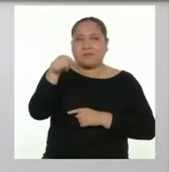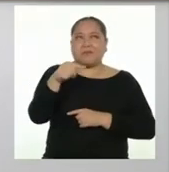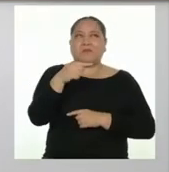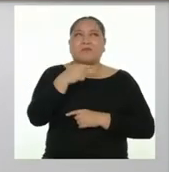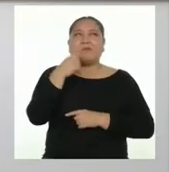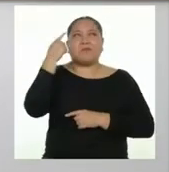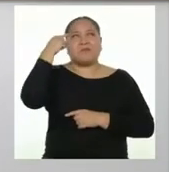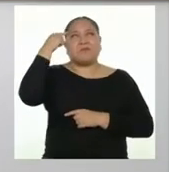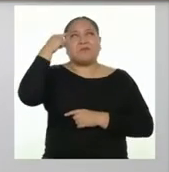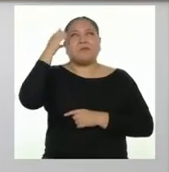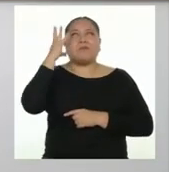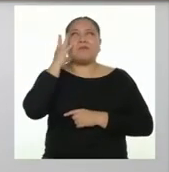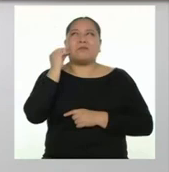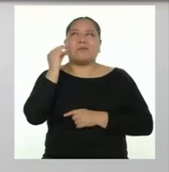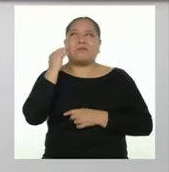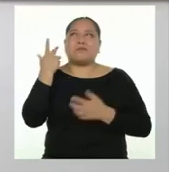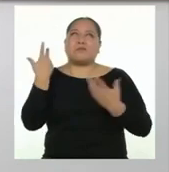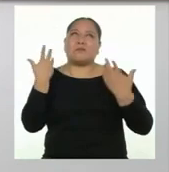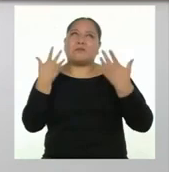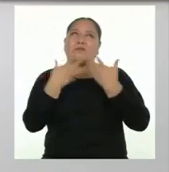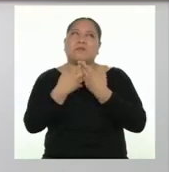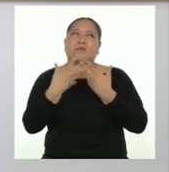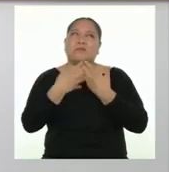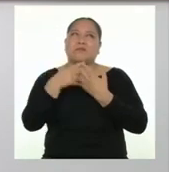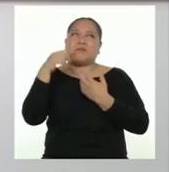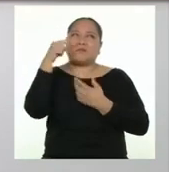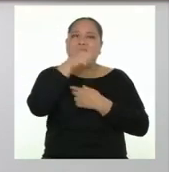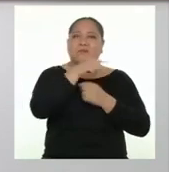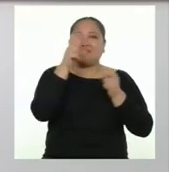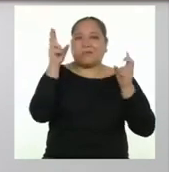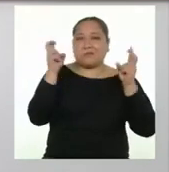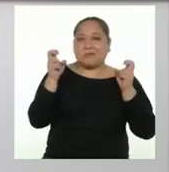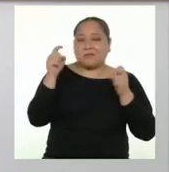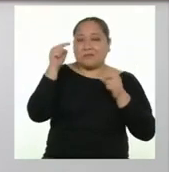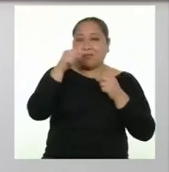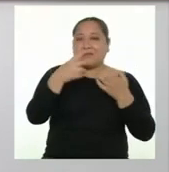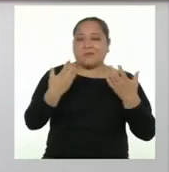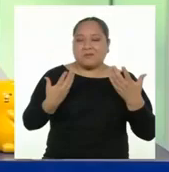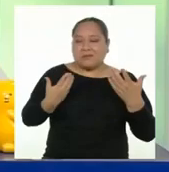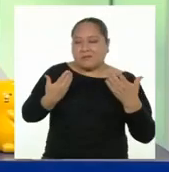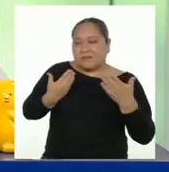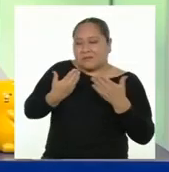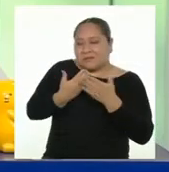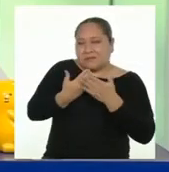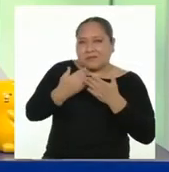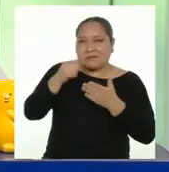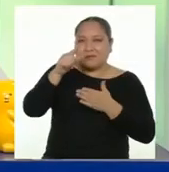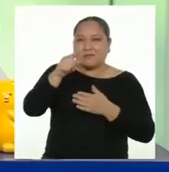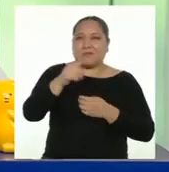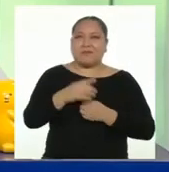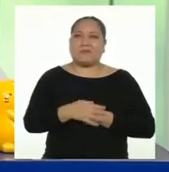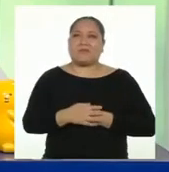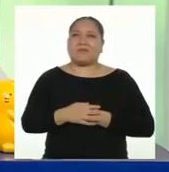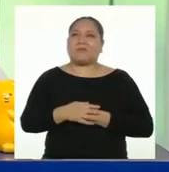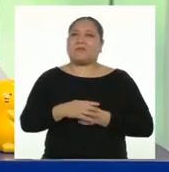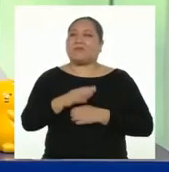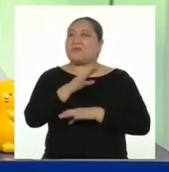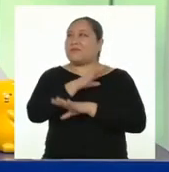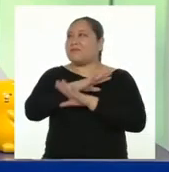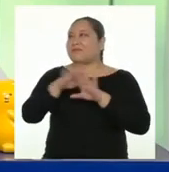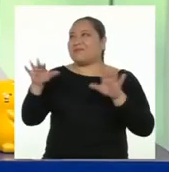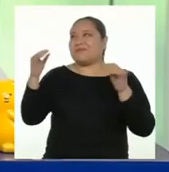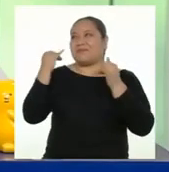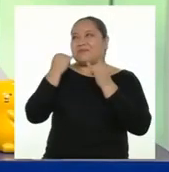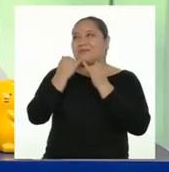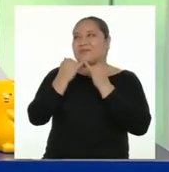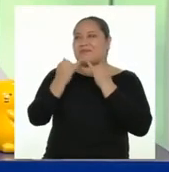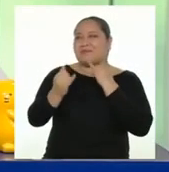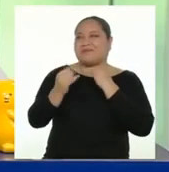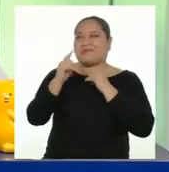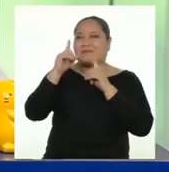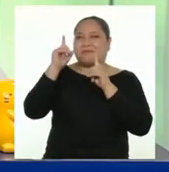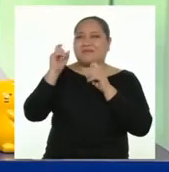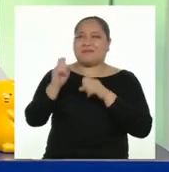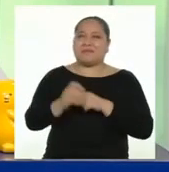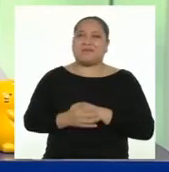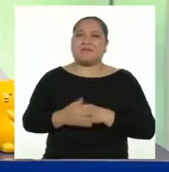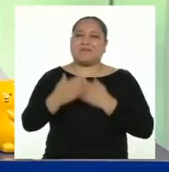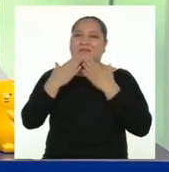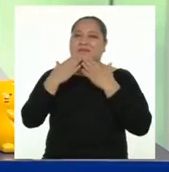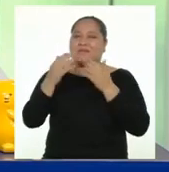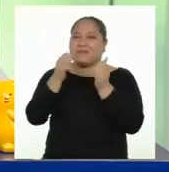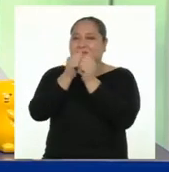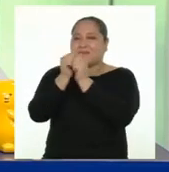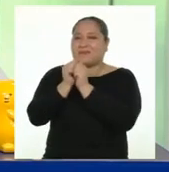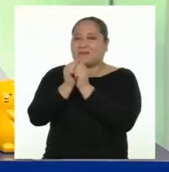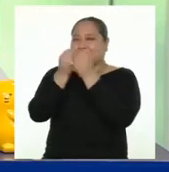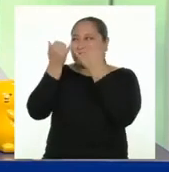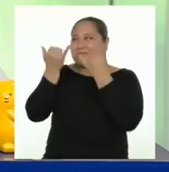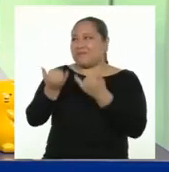algo es relacionar tus experiencias con ese tema, lo que puedes acercarlo más a ti. Bien, esas son todas las preguntas. Gracias por